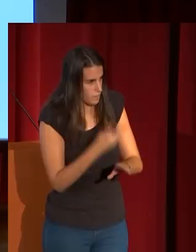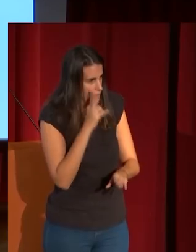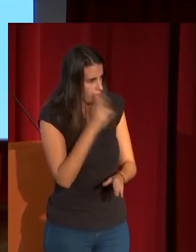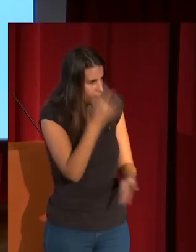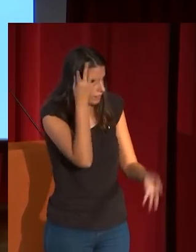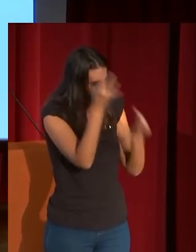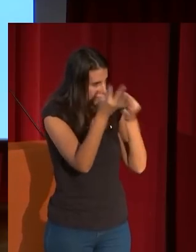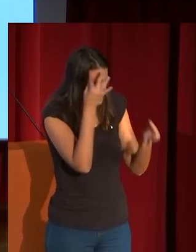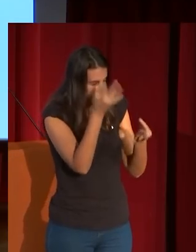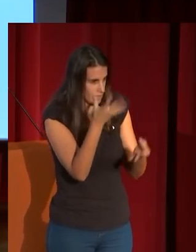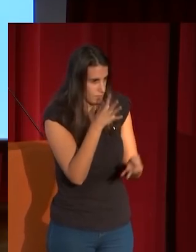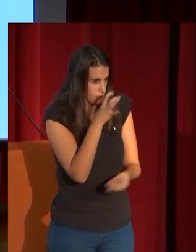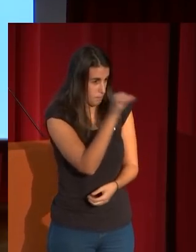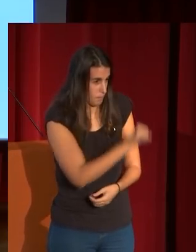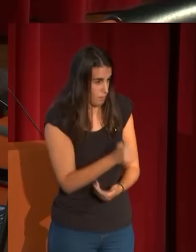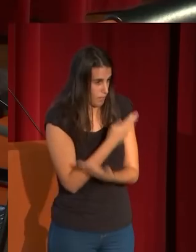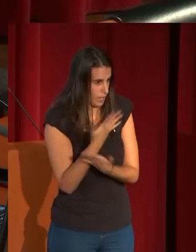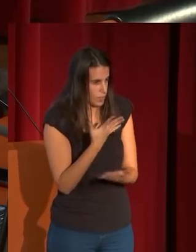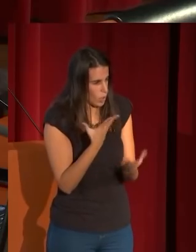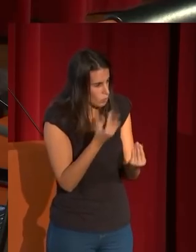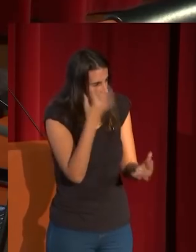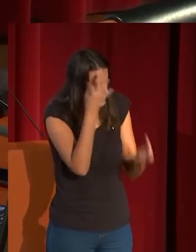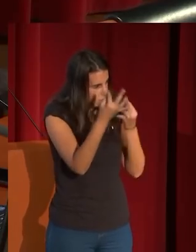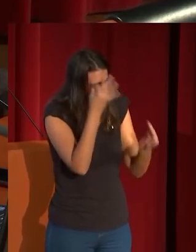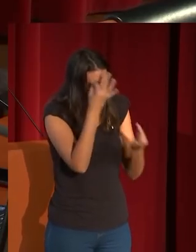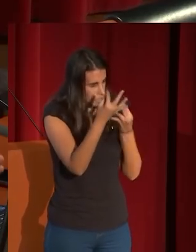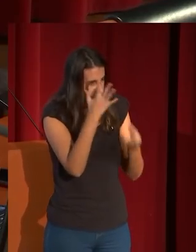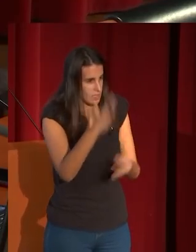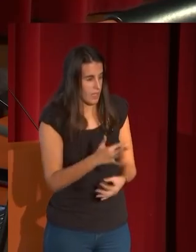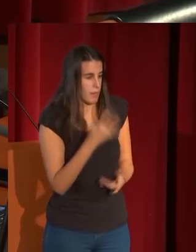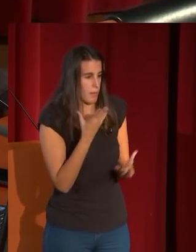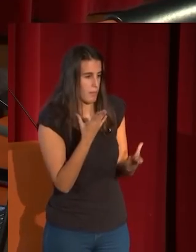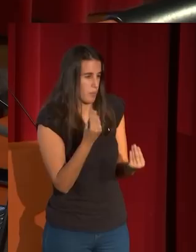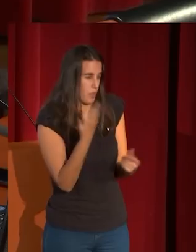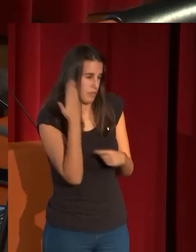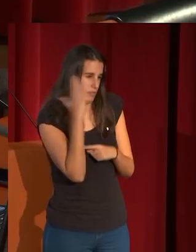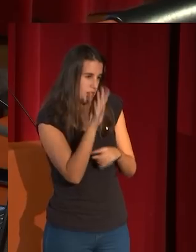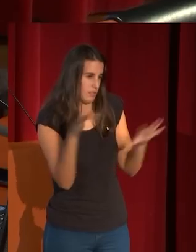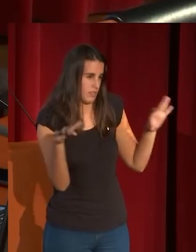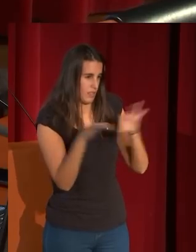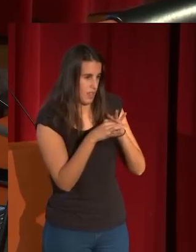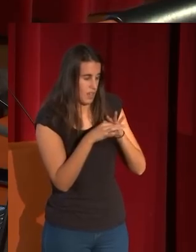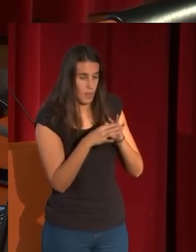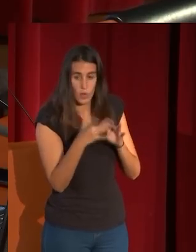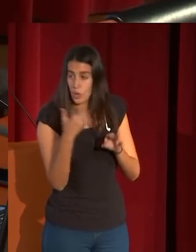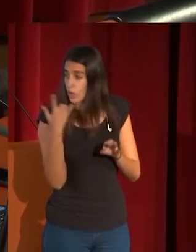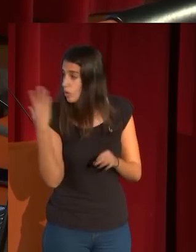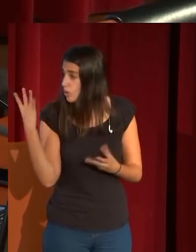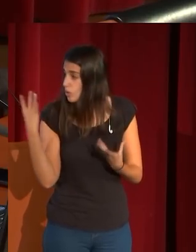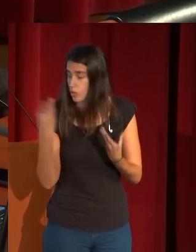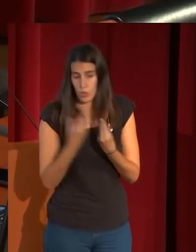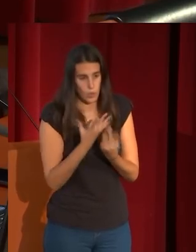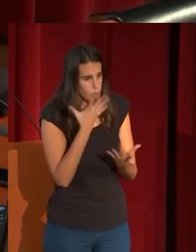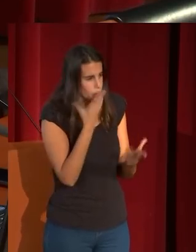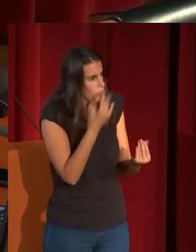delicadísima maravillosa muy fina y también muy representativa del extremo al que llega la